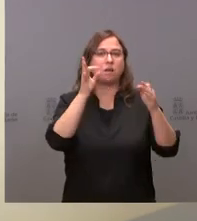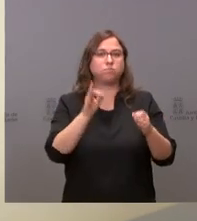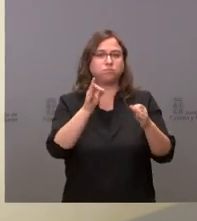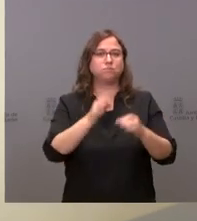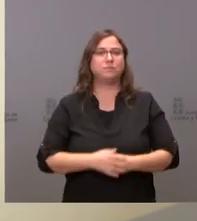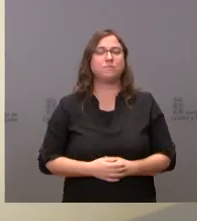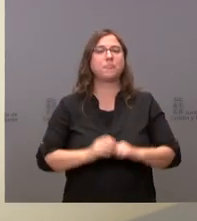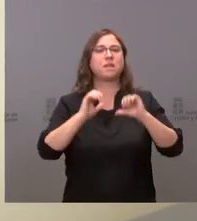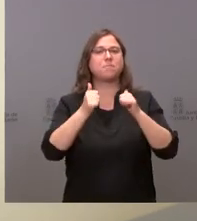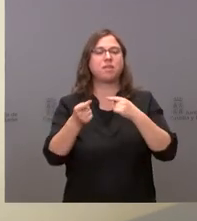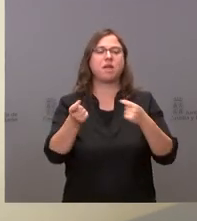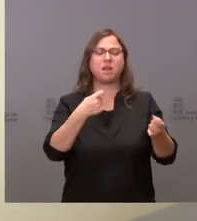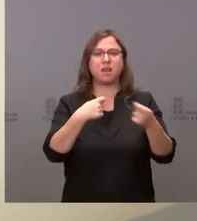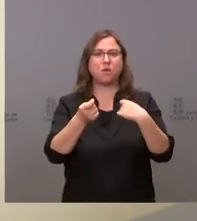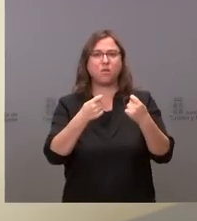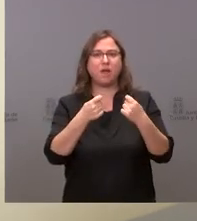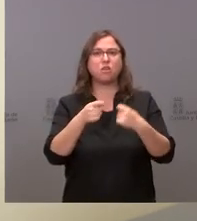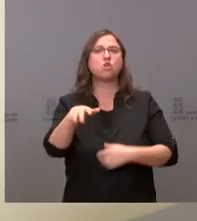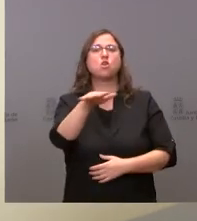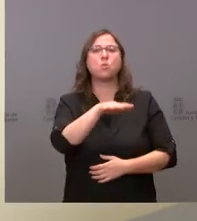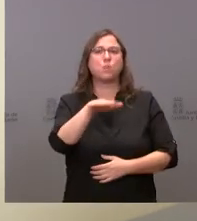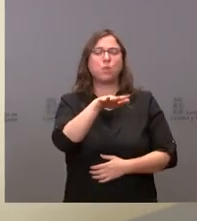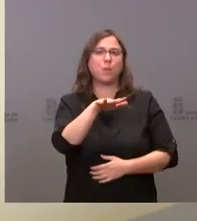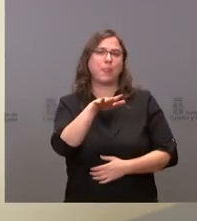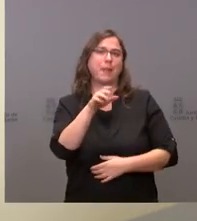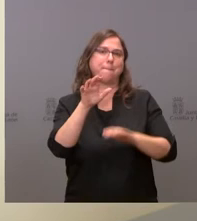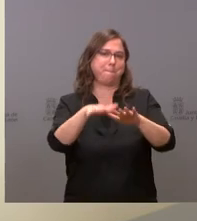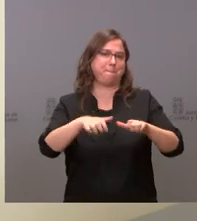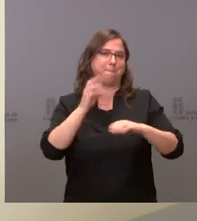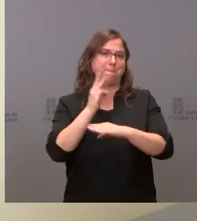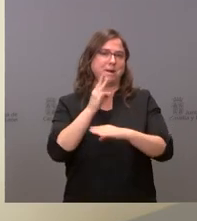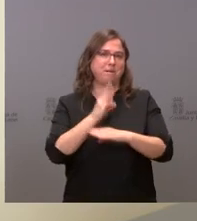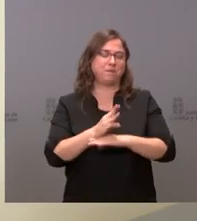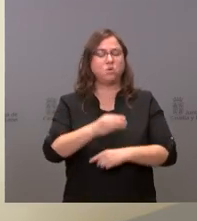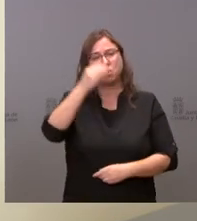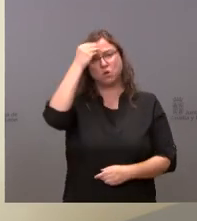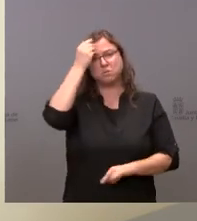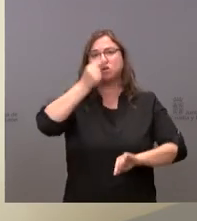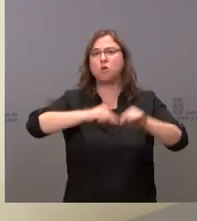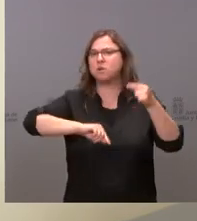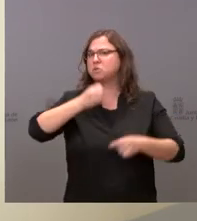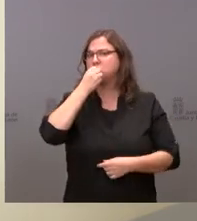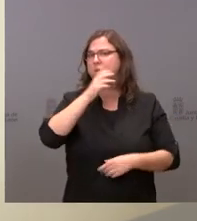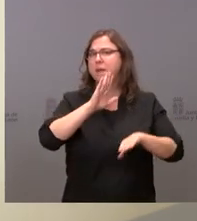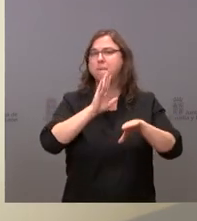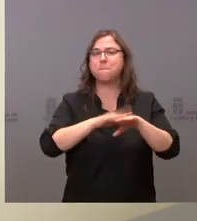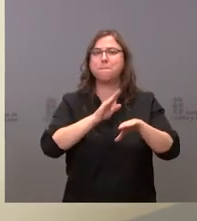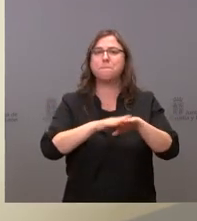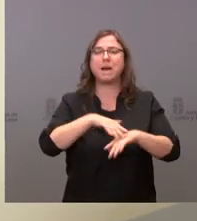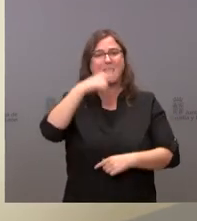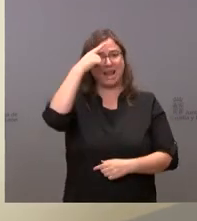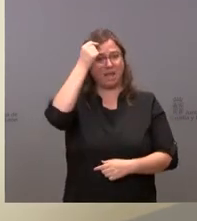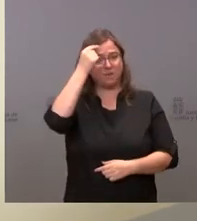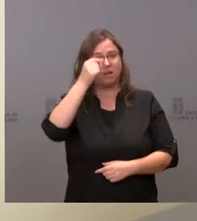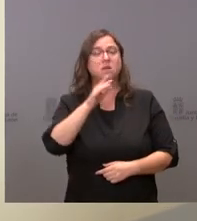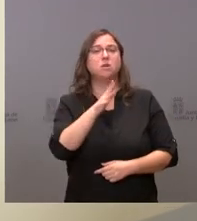la negociación en el Parlamento yo creo que el presupuesto es muy bueno para Ávila pero déjennos